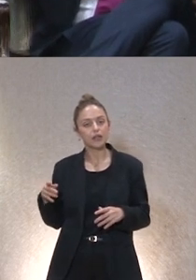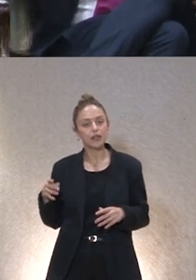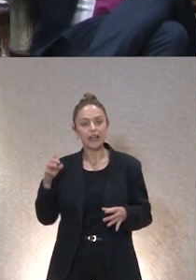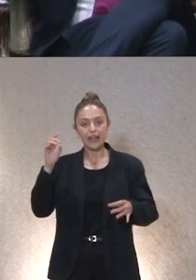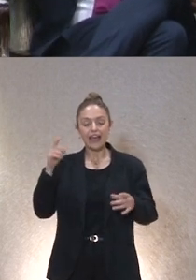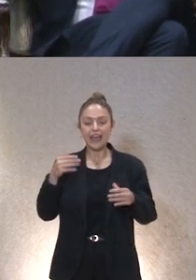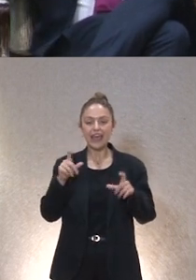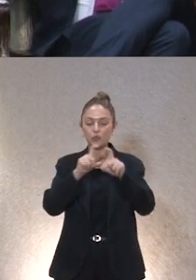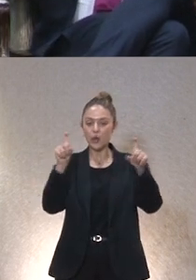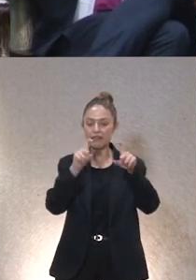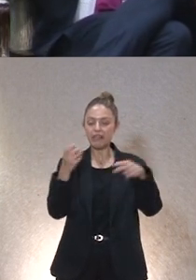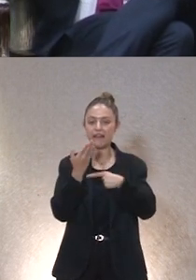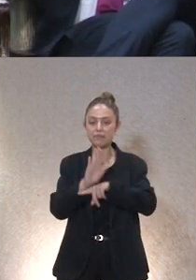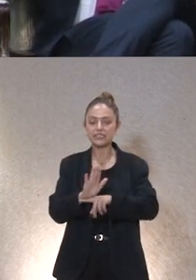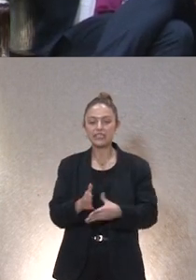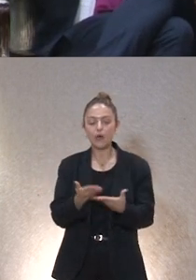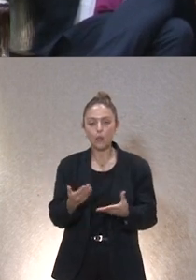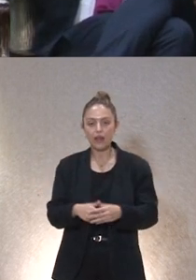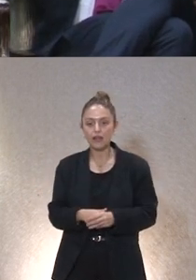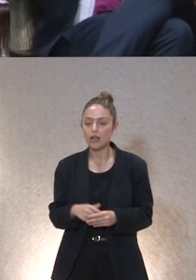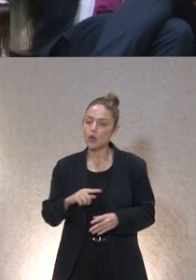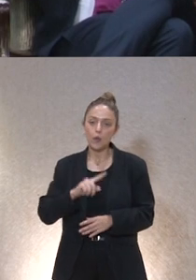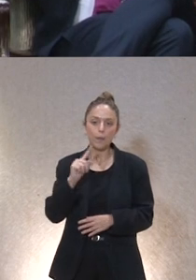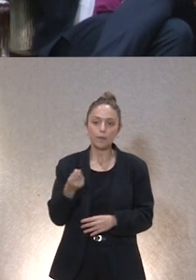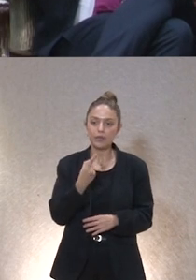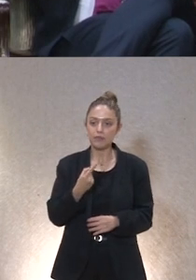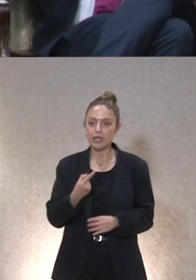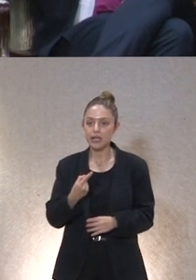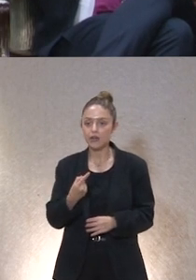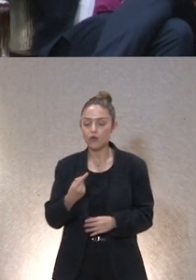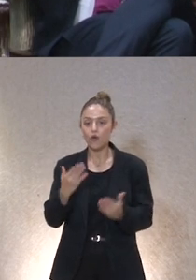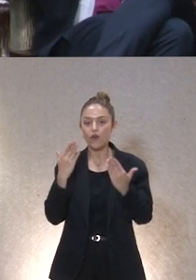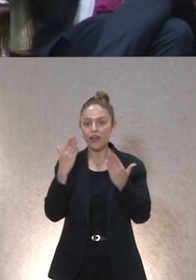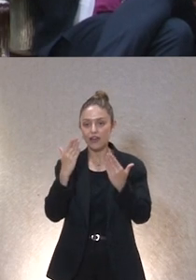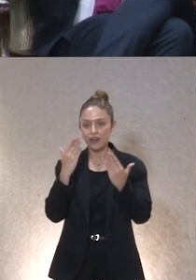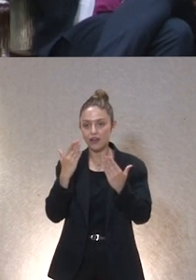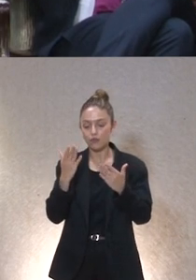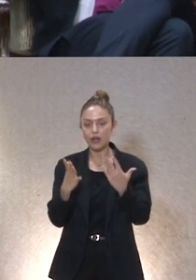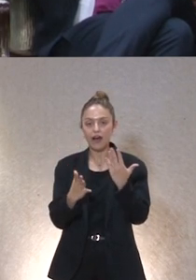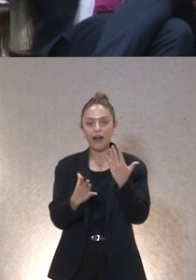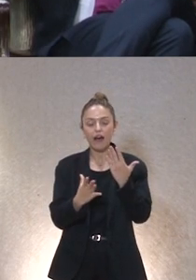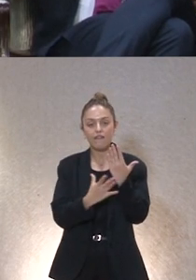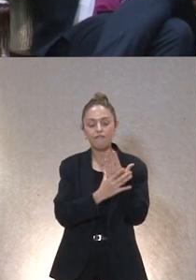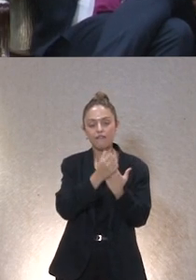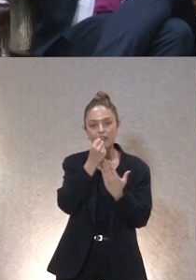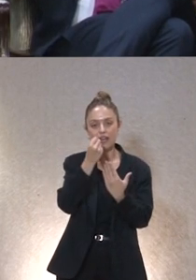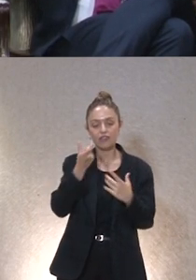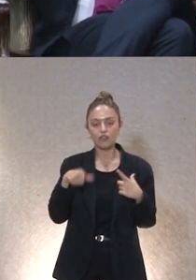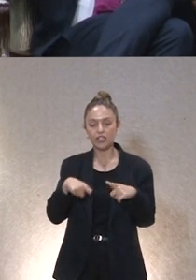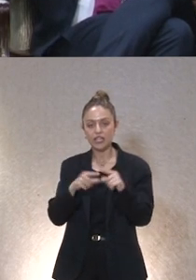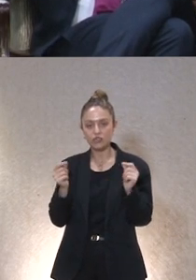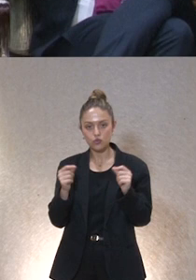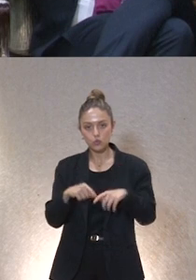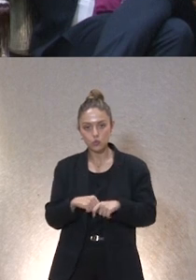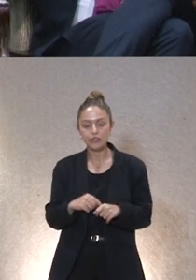representas? Pues sí pero permíteme en primer lugar que le dé la enhorabuena a la Federación de Asturias